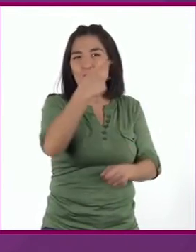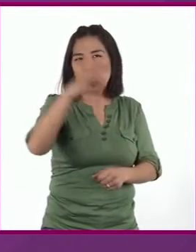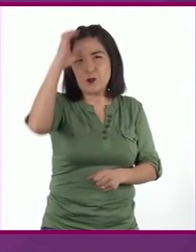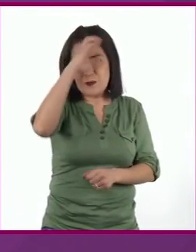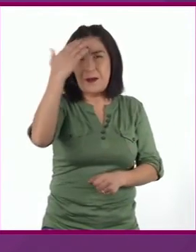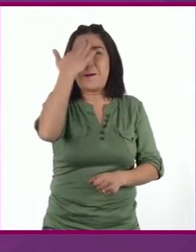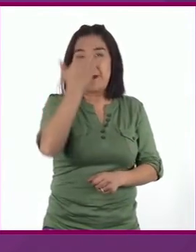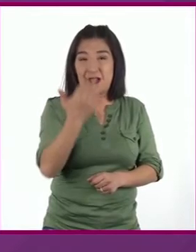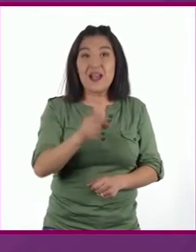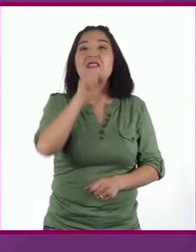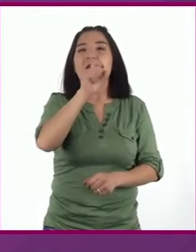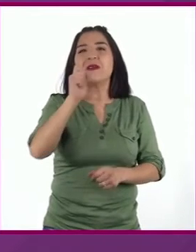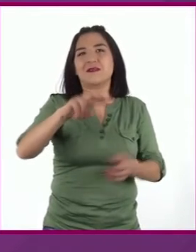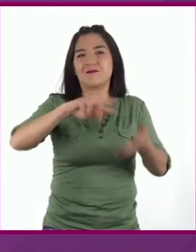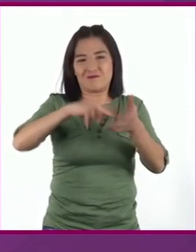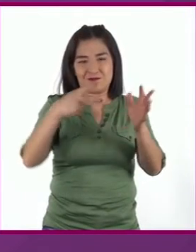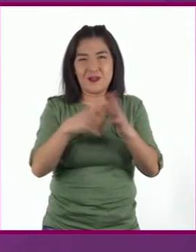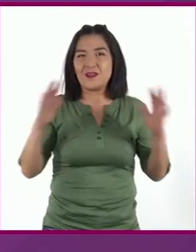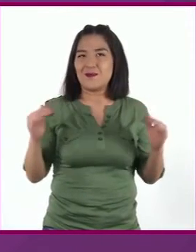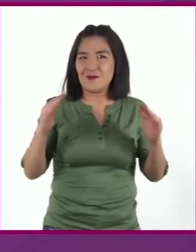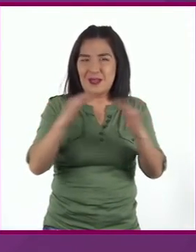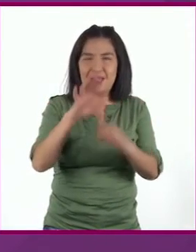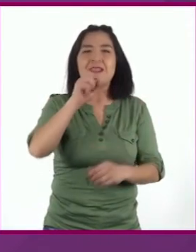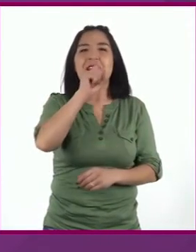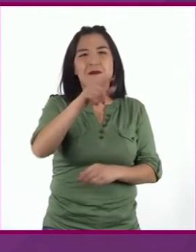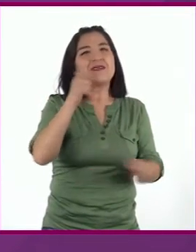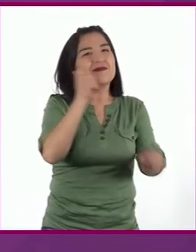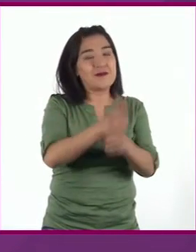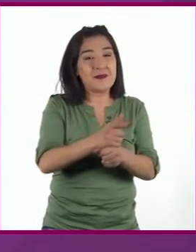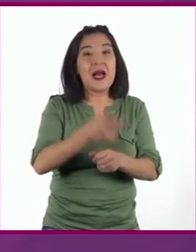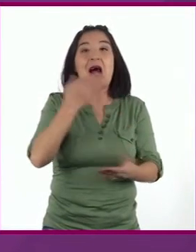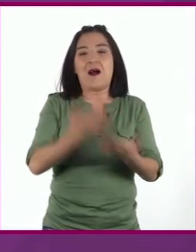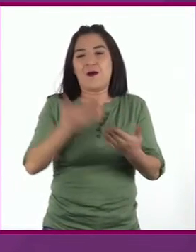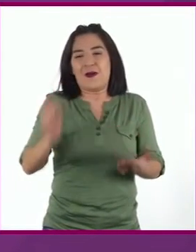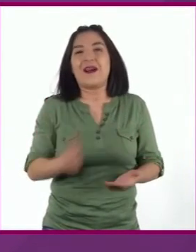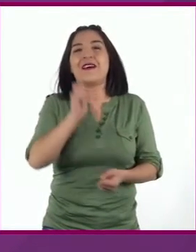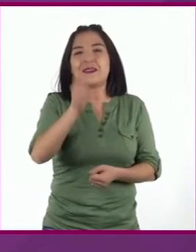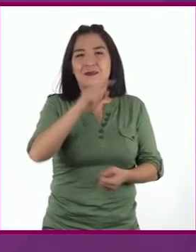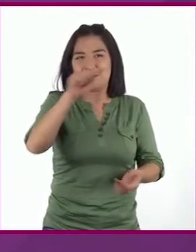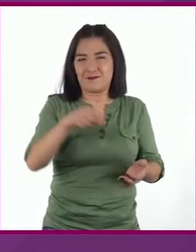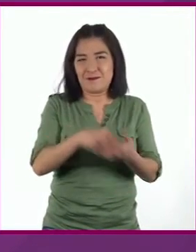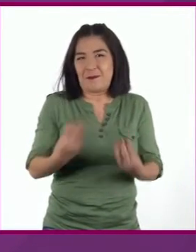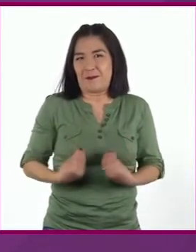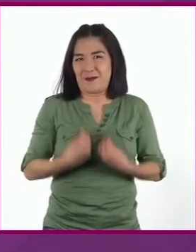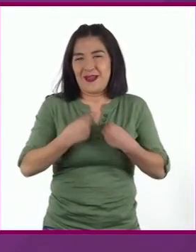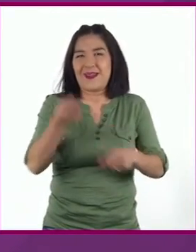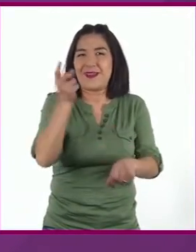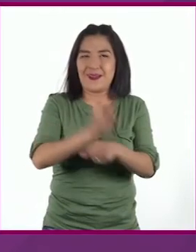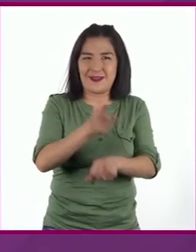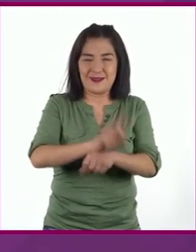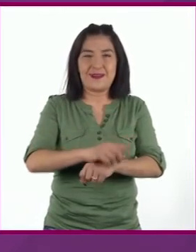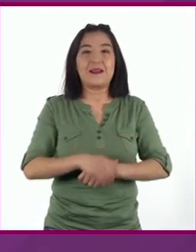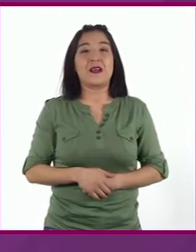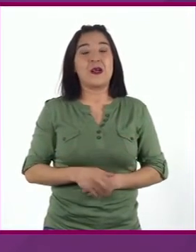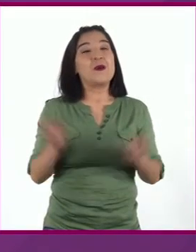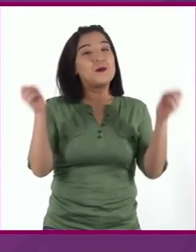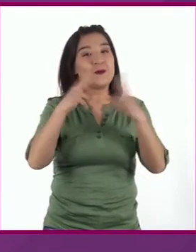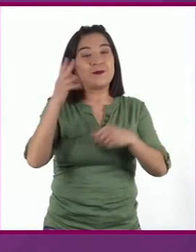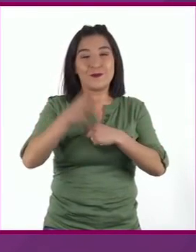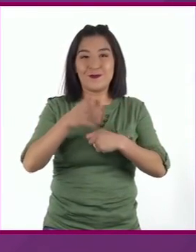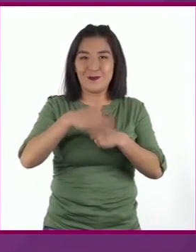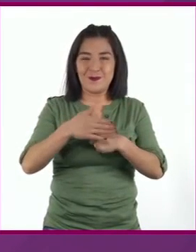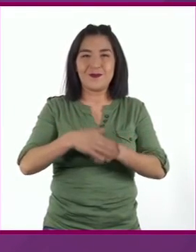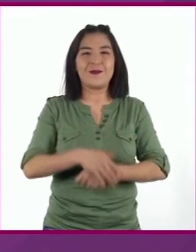zonas arqueológicas, claro Pero también sobre lo que continúa presente en parte de nuestra vida cotidiana ¡Nos vemos pronto!